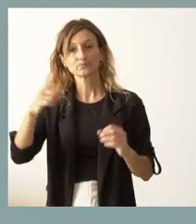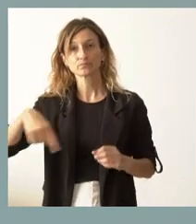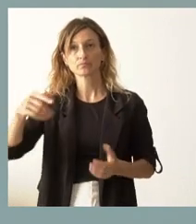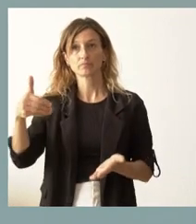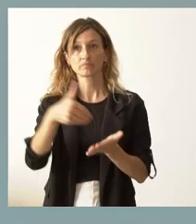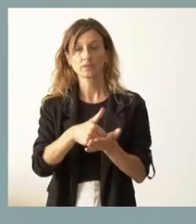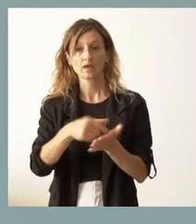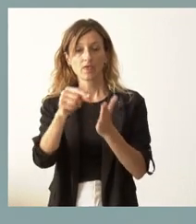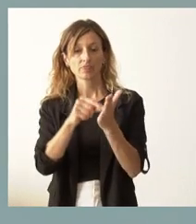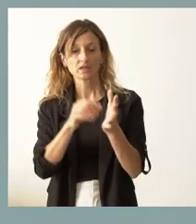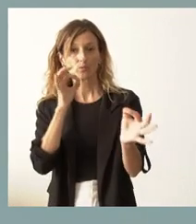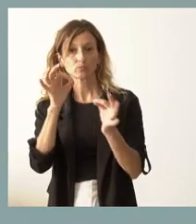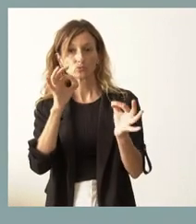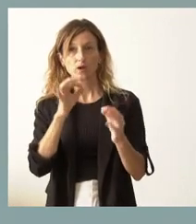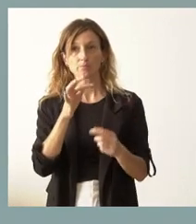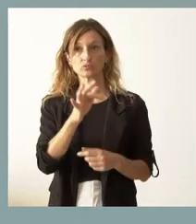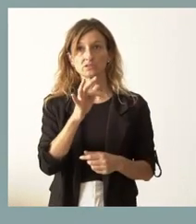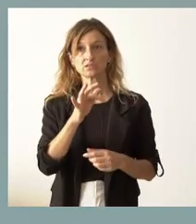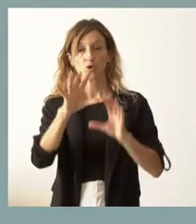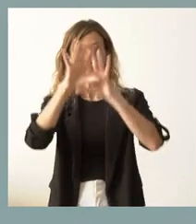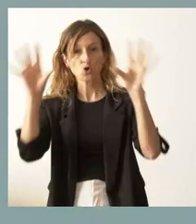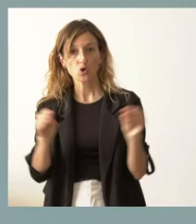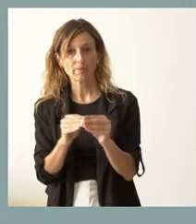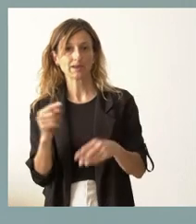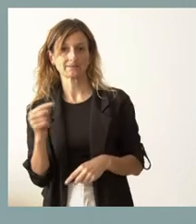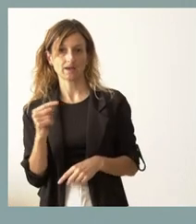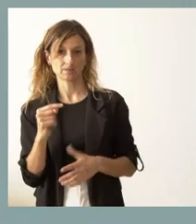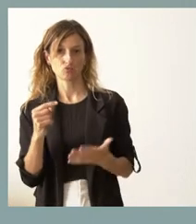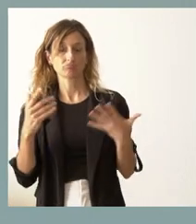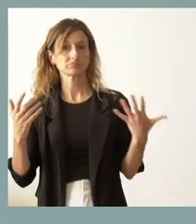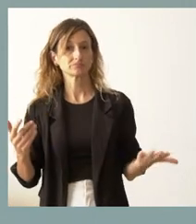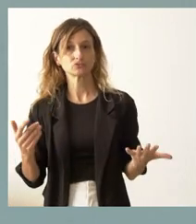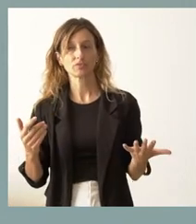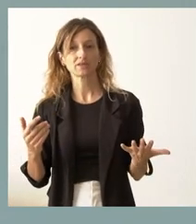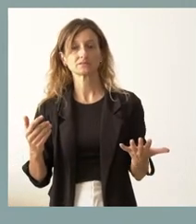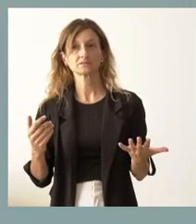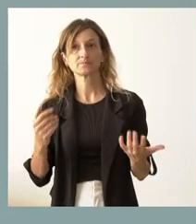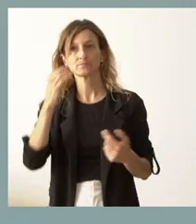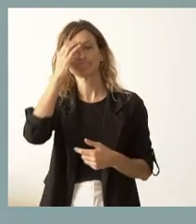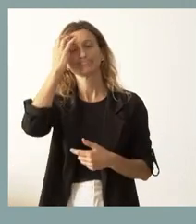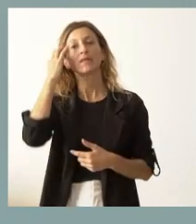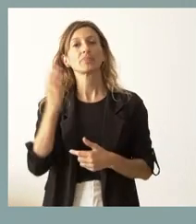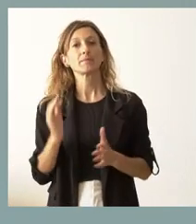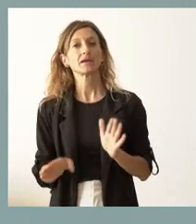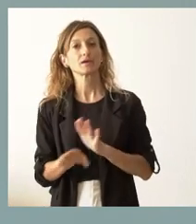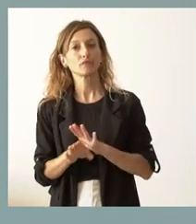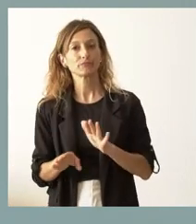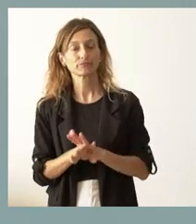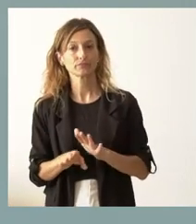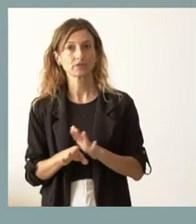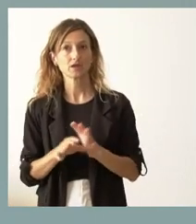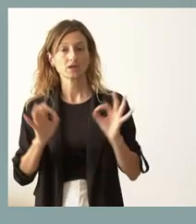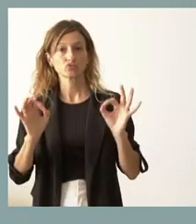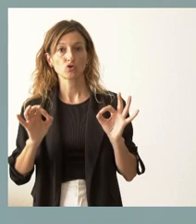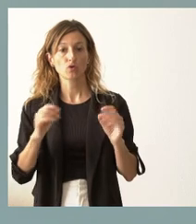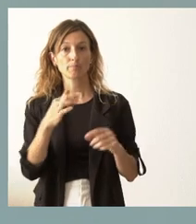que puede haber algún dato puntual favorable, el dato global no lo es y, por tanto, no nos debemos dejar llevar solo por